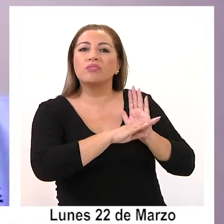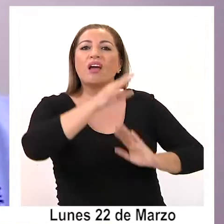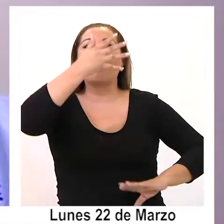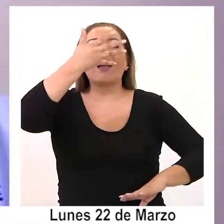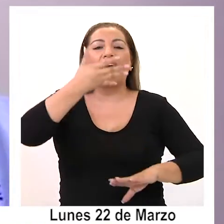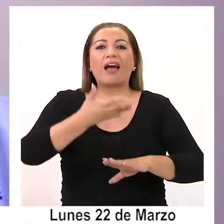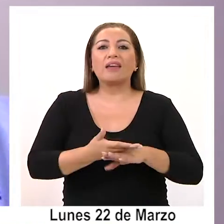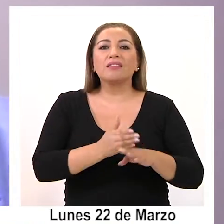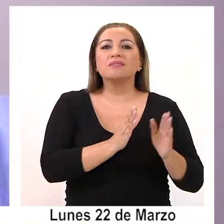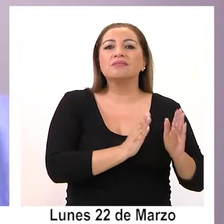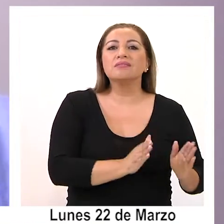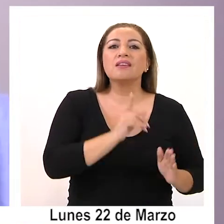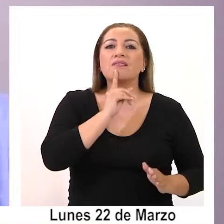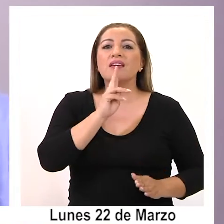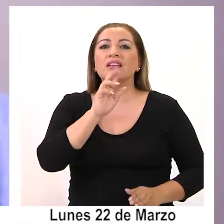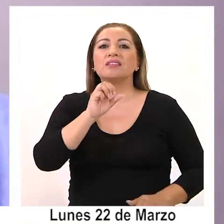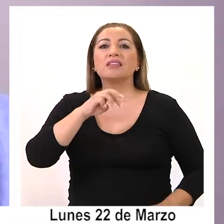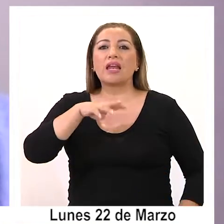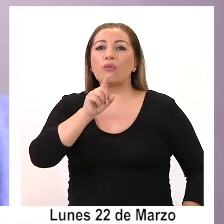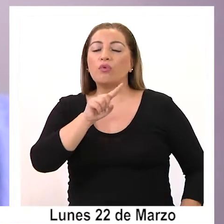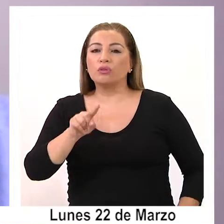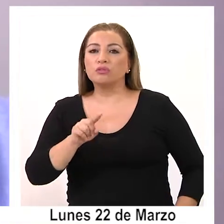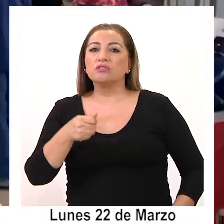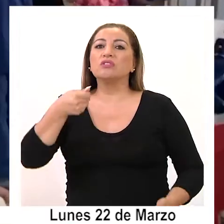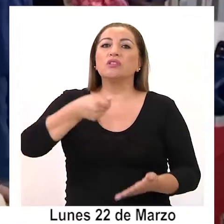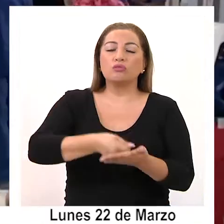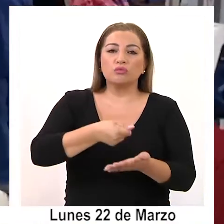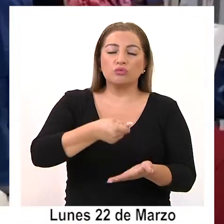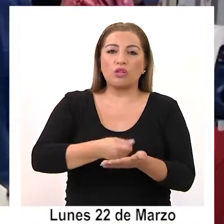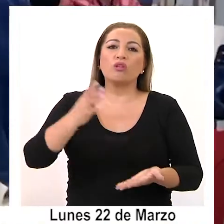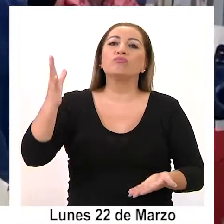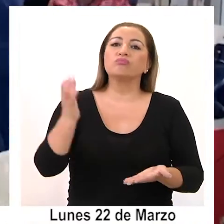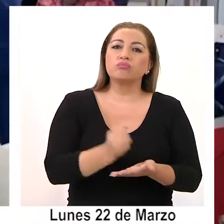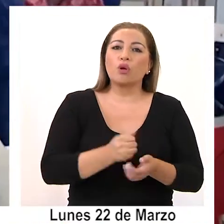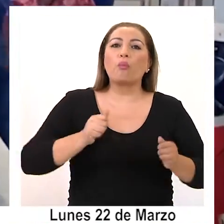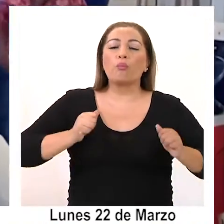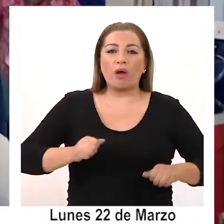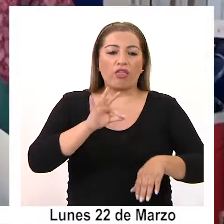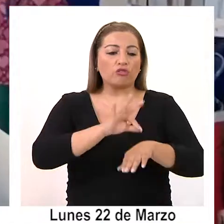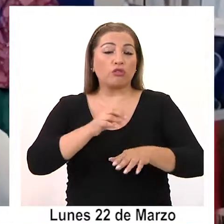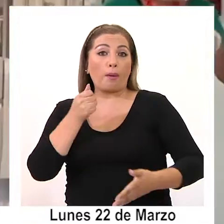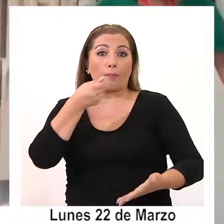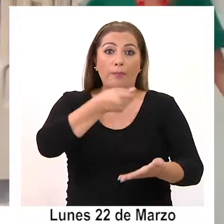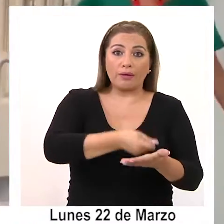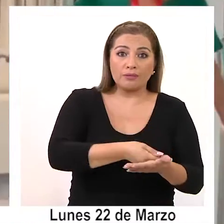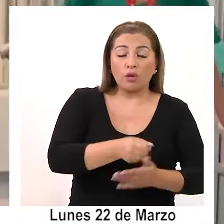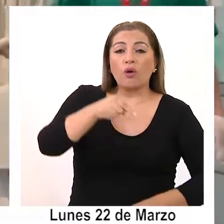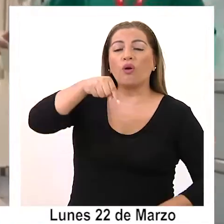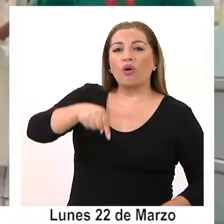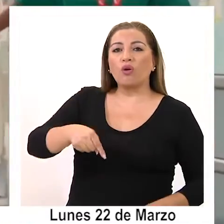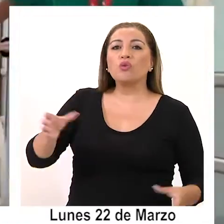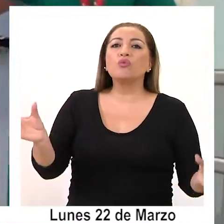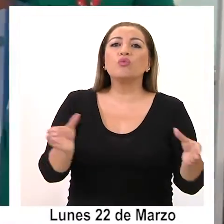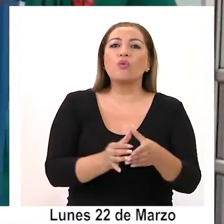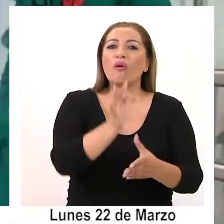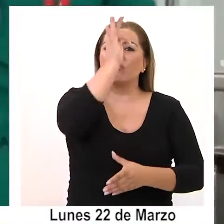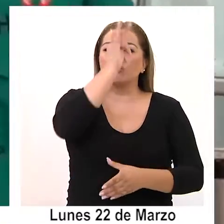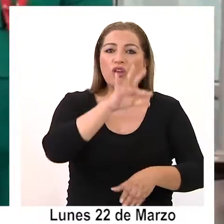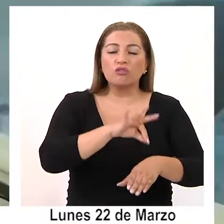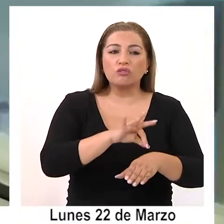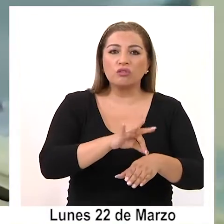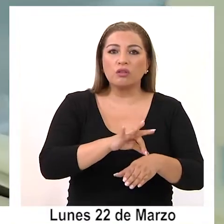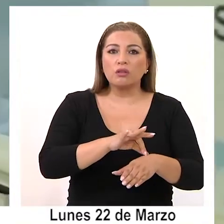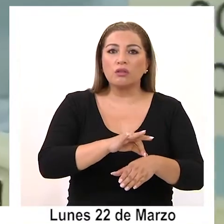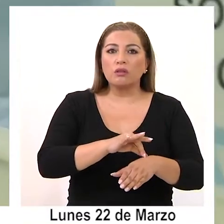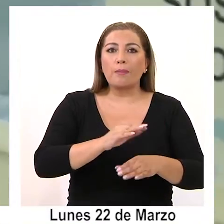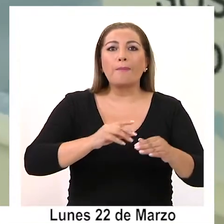fijados los tramos de las remuneraciones que tú puedes pagar, y me refiero a los equipos médicos. Y hoy día estos equipos médicos, de los que tú me hablas,